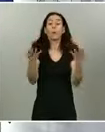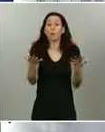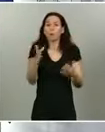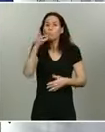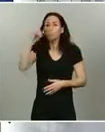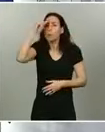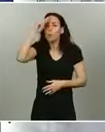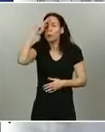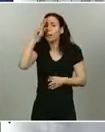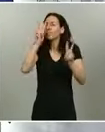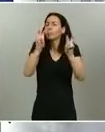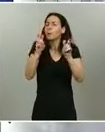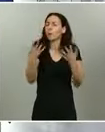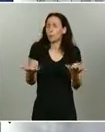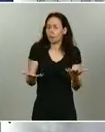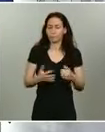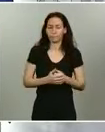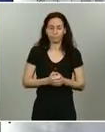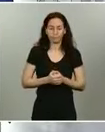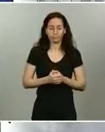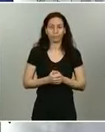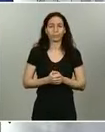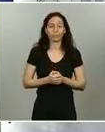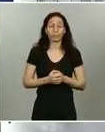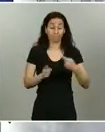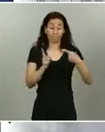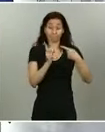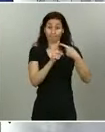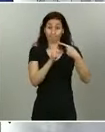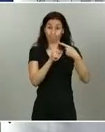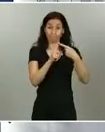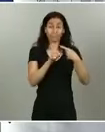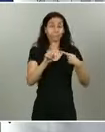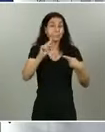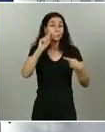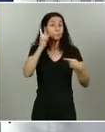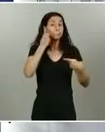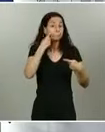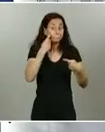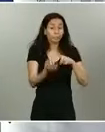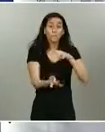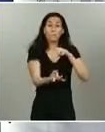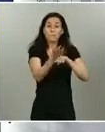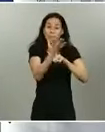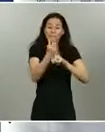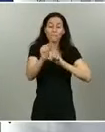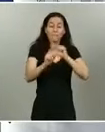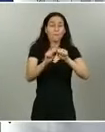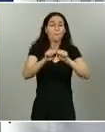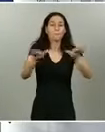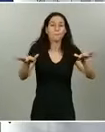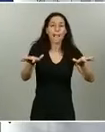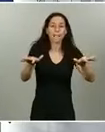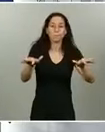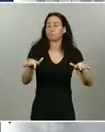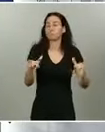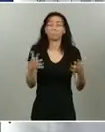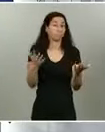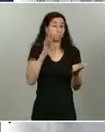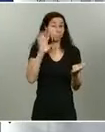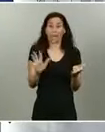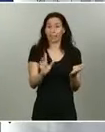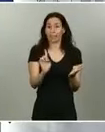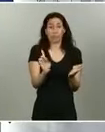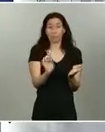la primera pregunta sobre la detección de rebrote a nivel global en España no se ha detectado ninguna señal ahora mismo que indique que haya un